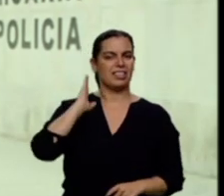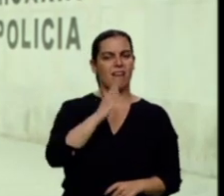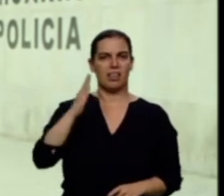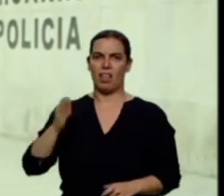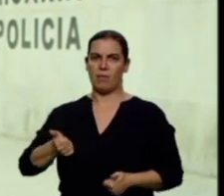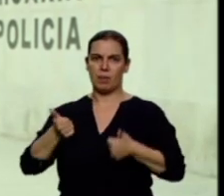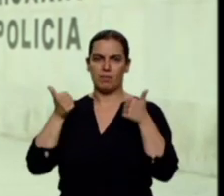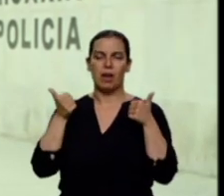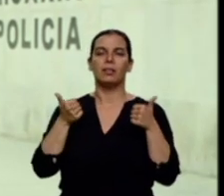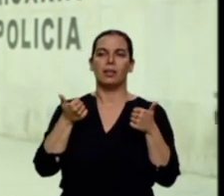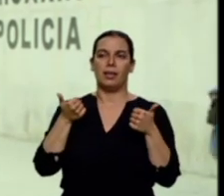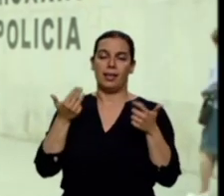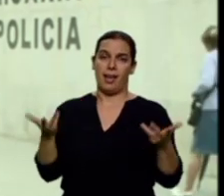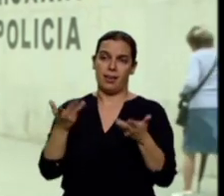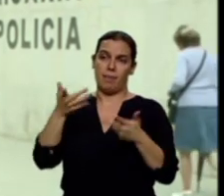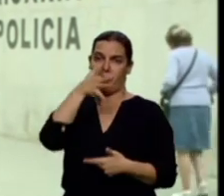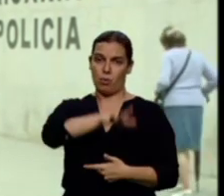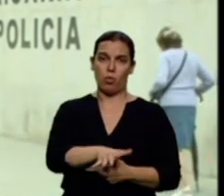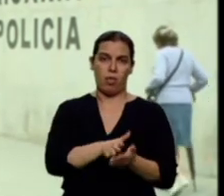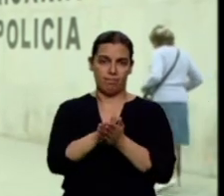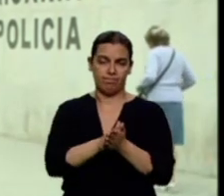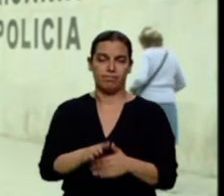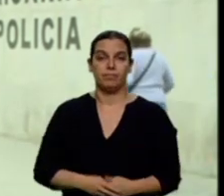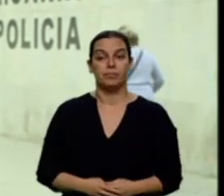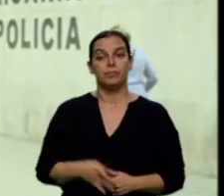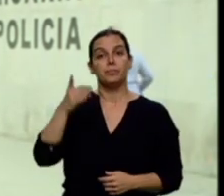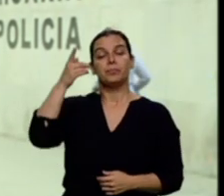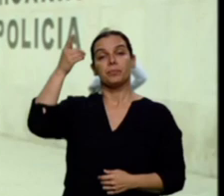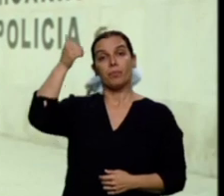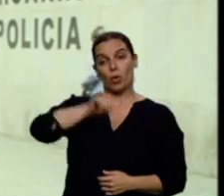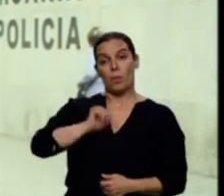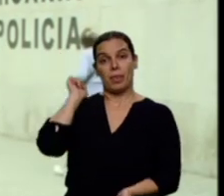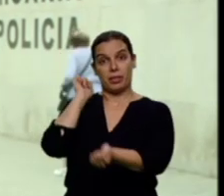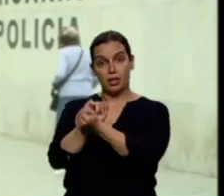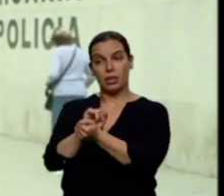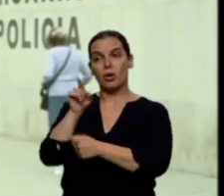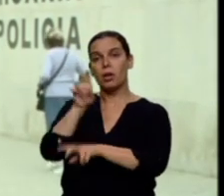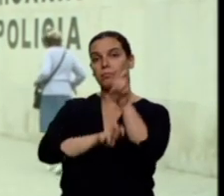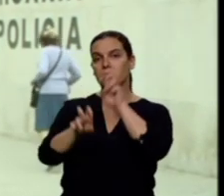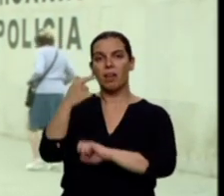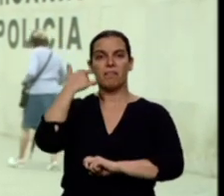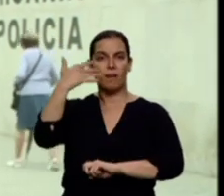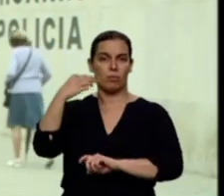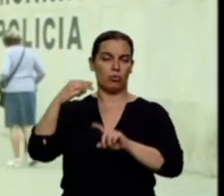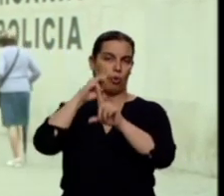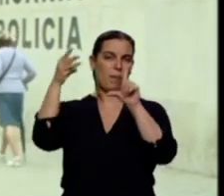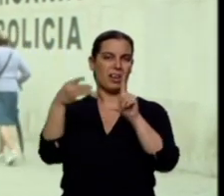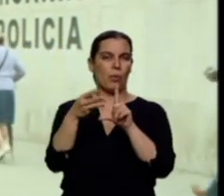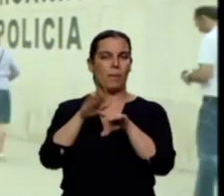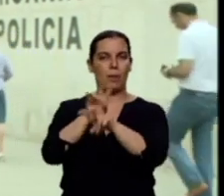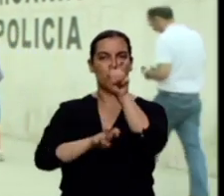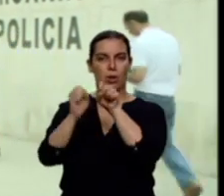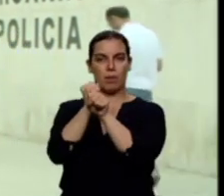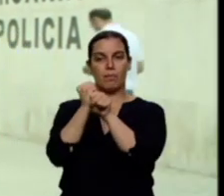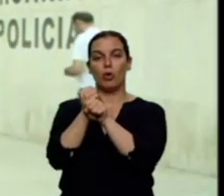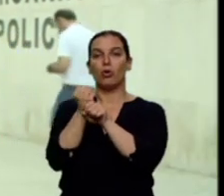El detenido utilizaba páginas conocidas de búsqueda de empleo y en ellas publicaba ofertas falsas de trabajo